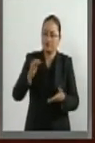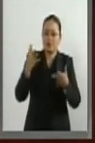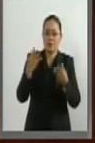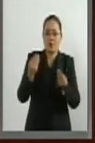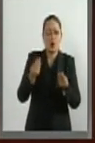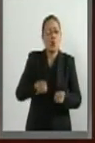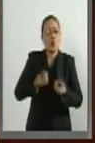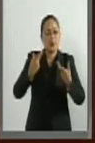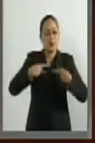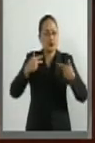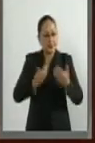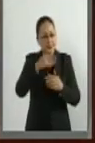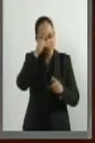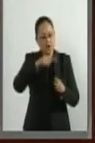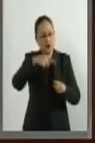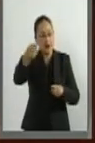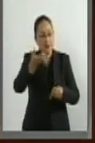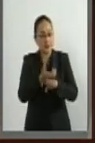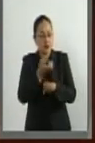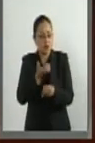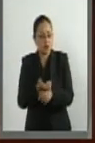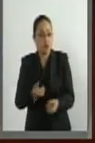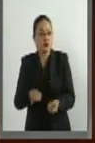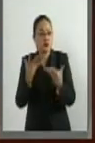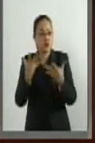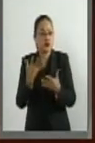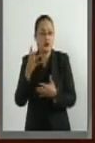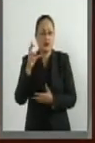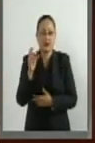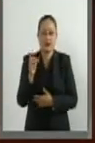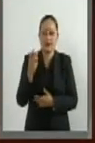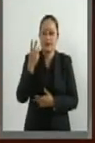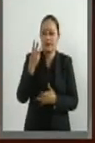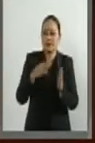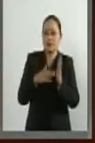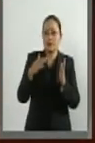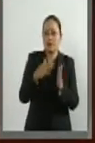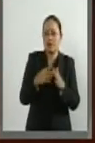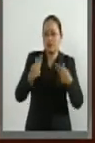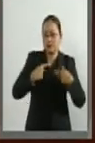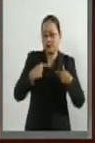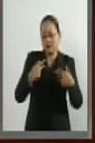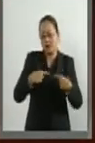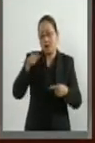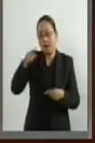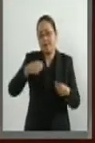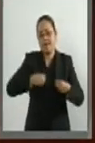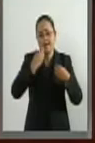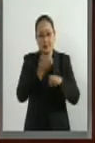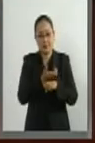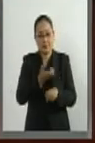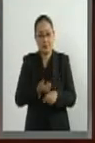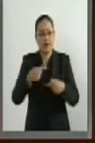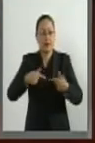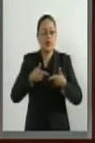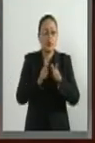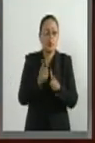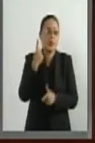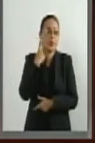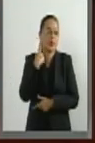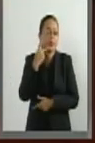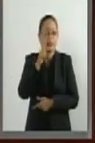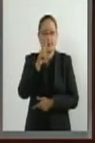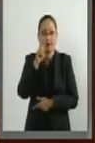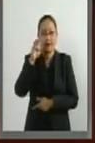de origen mexicanos en los Estados Unidos es de más de 33 millones. En el Grupo Parlamentario del Partido Verde,